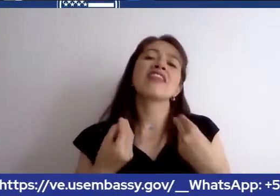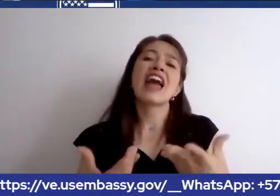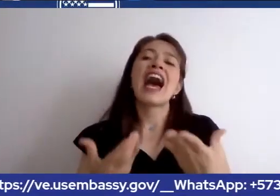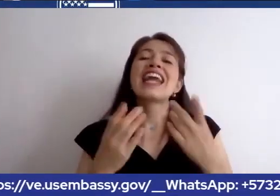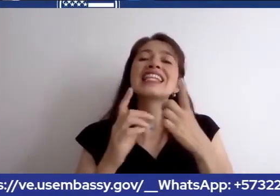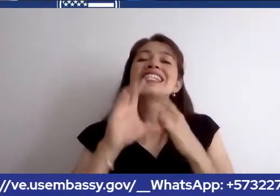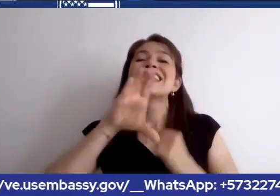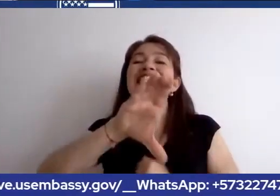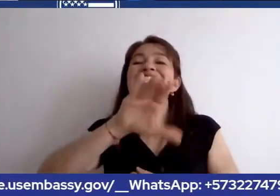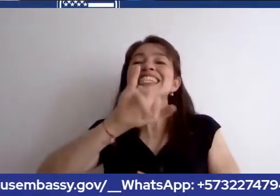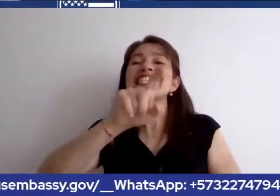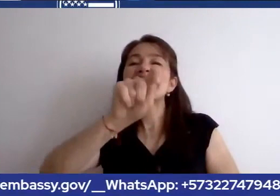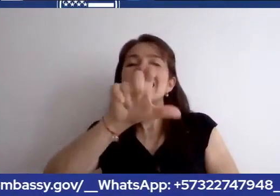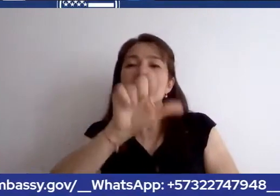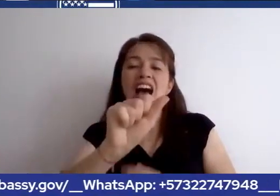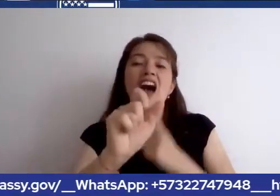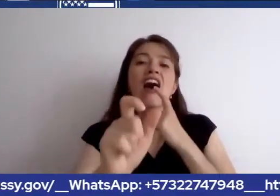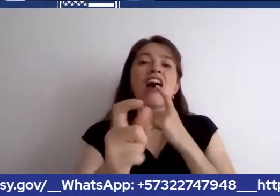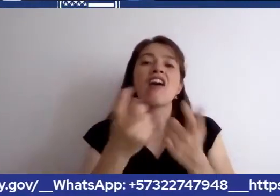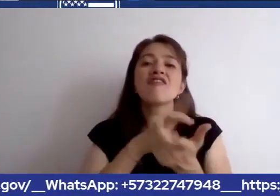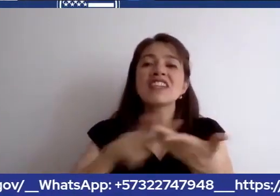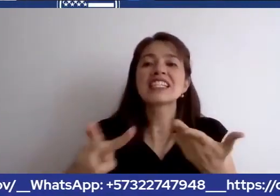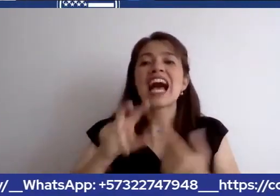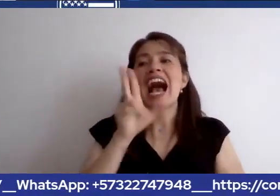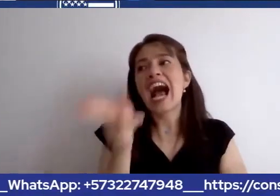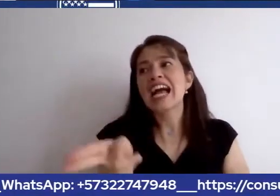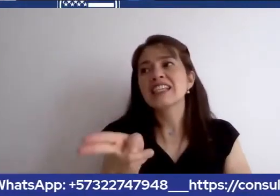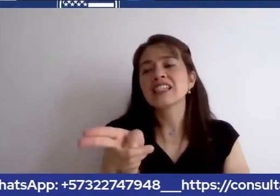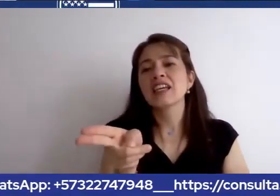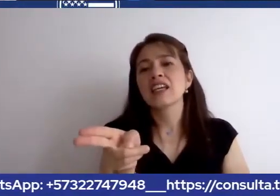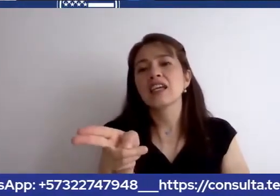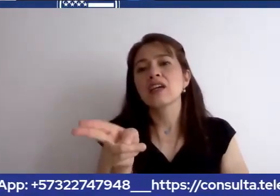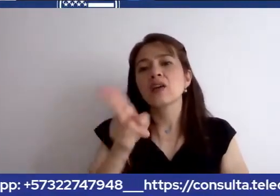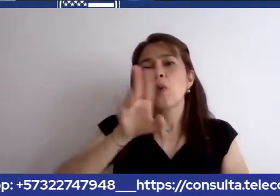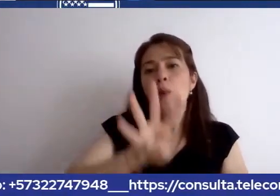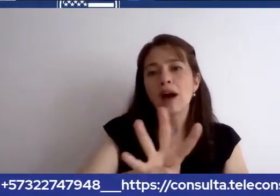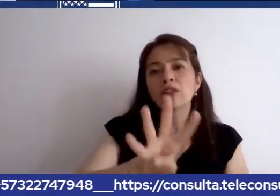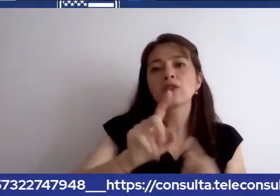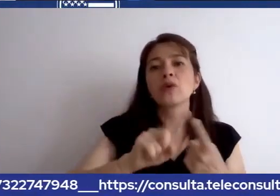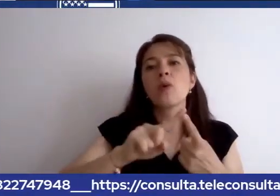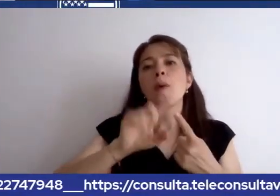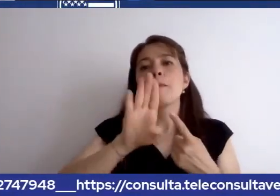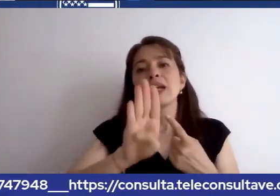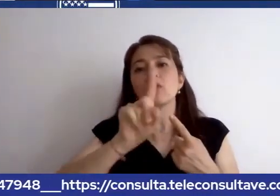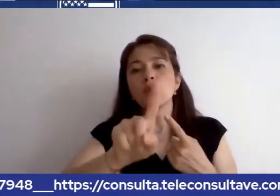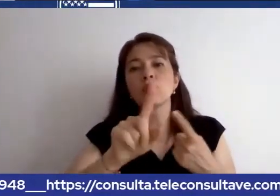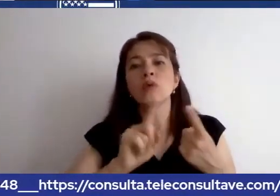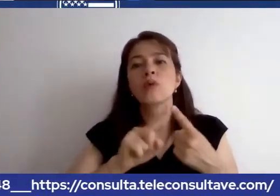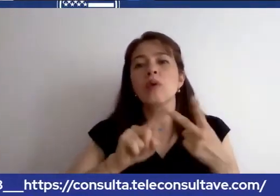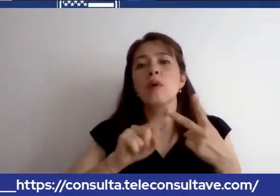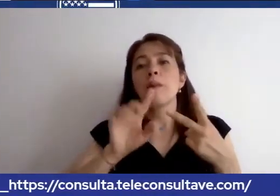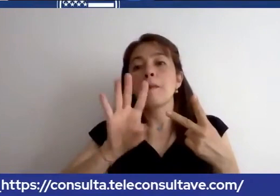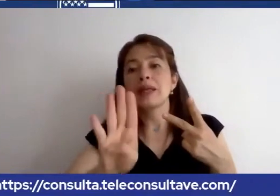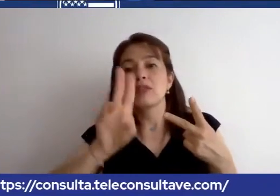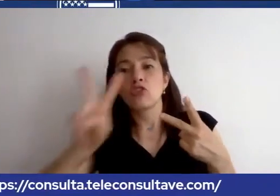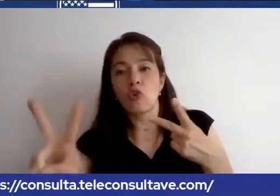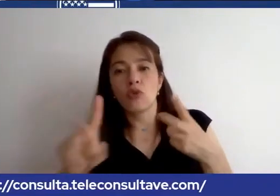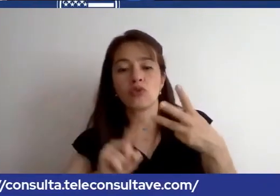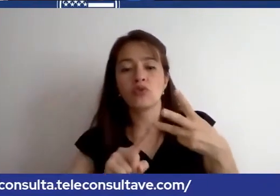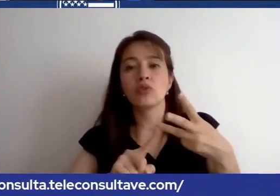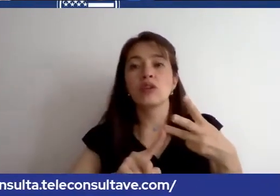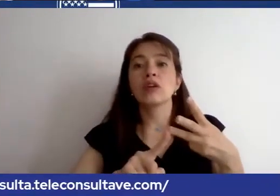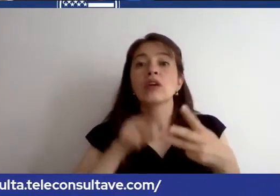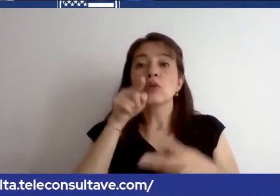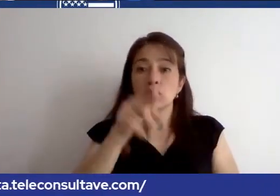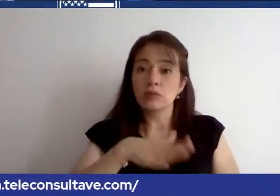F2, H4, etc. Y nuestro sitio web